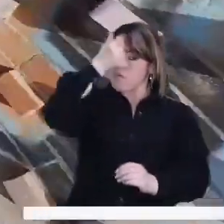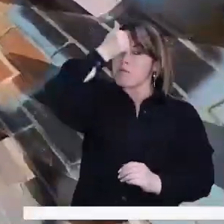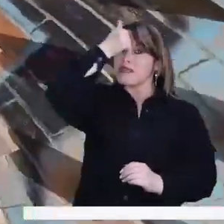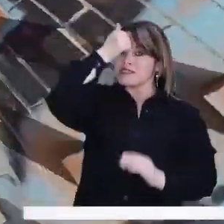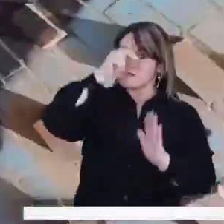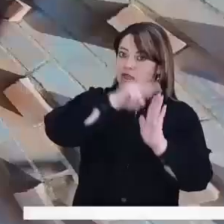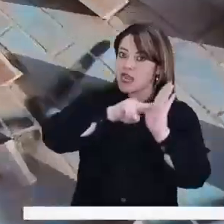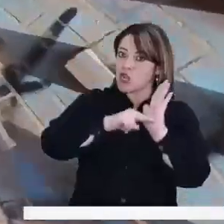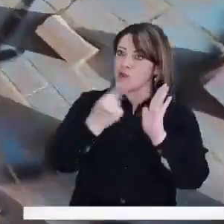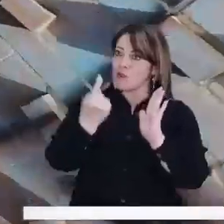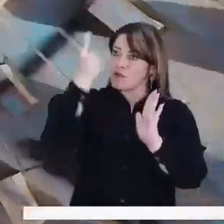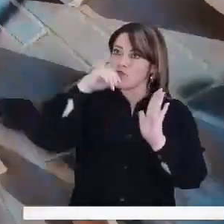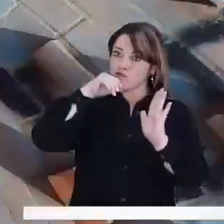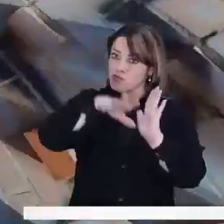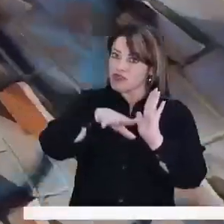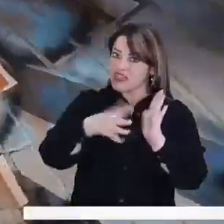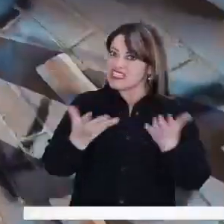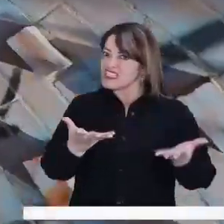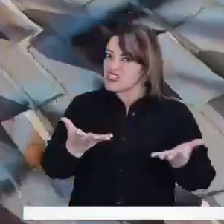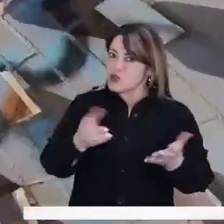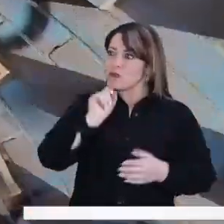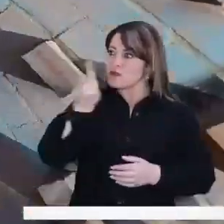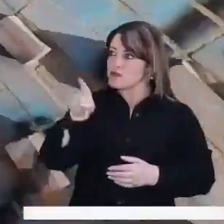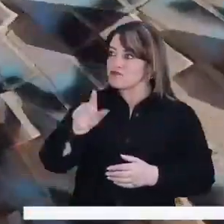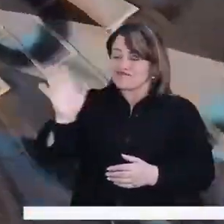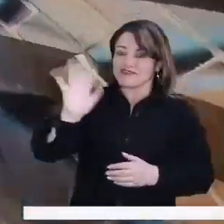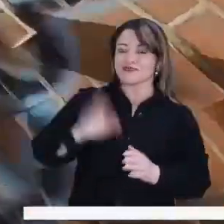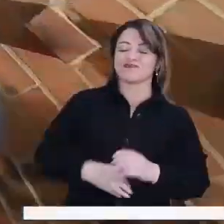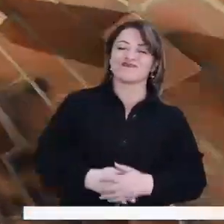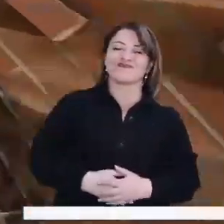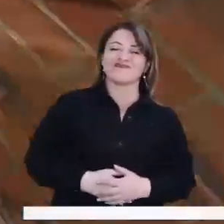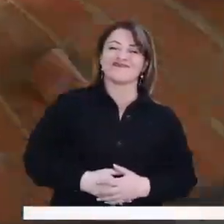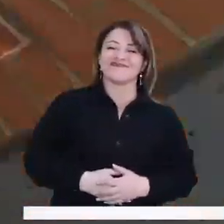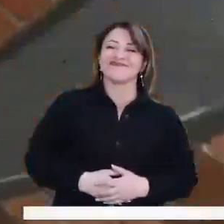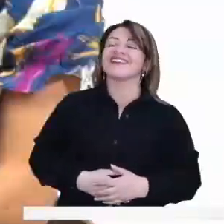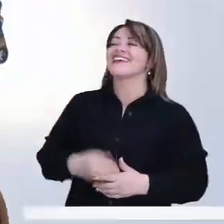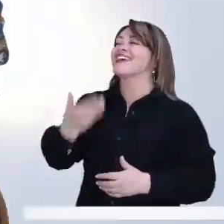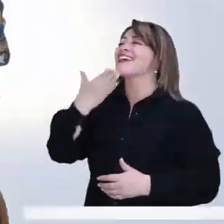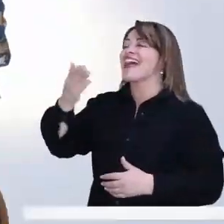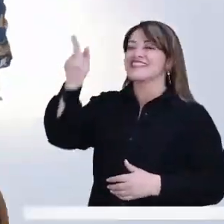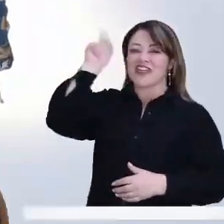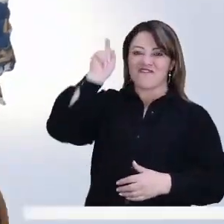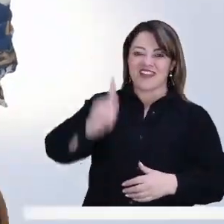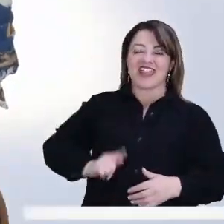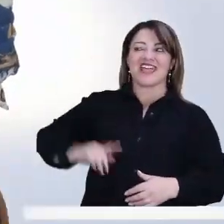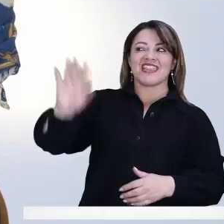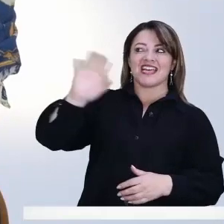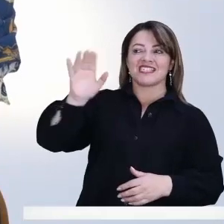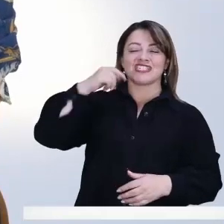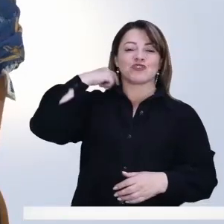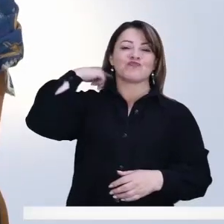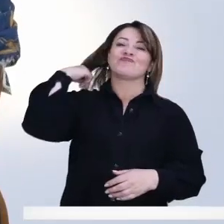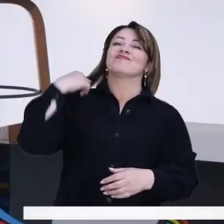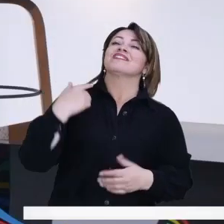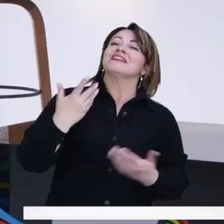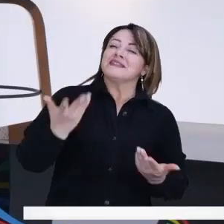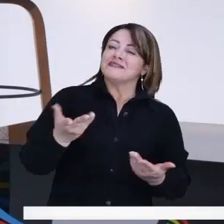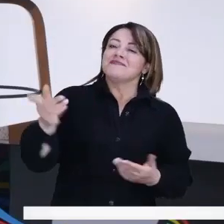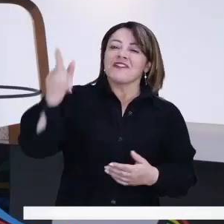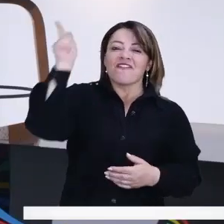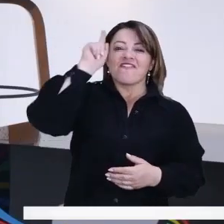primera y más fuerte de las políticas públicas? Chao. Fernanda, gracias y chao.